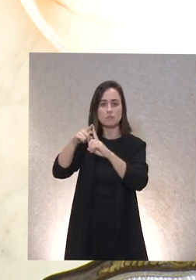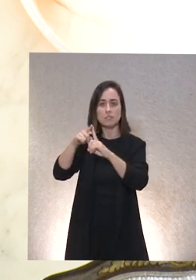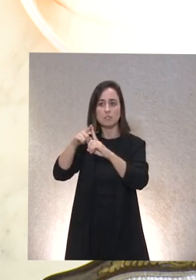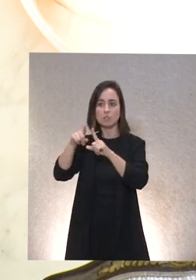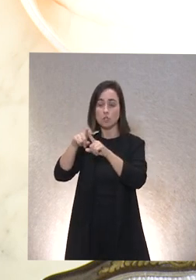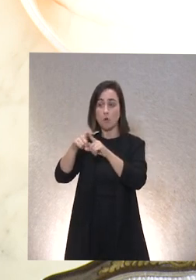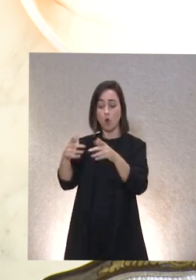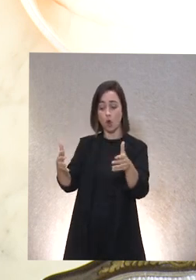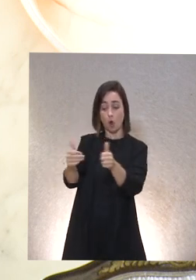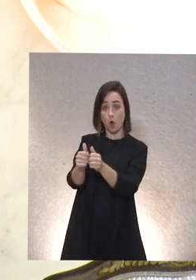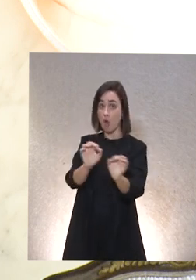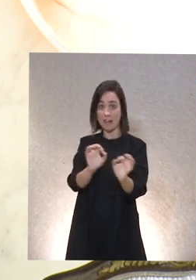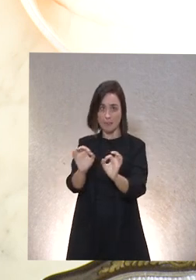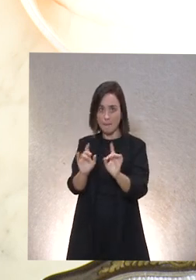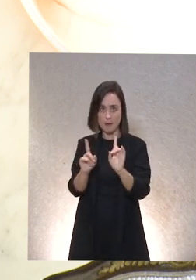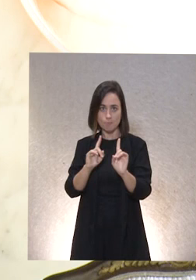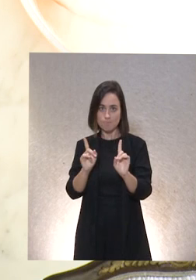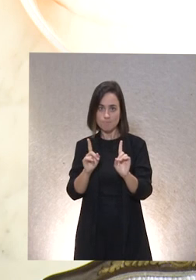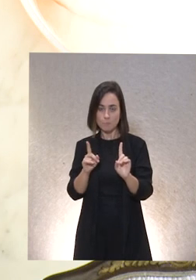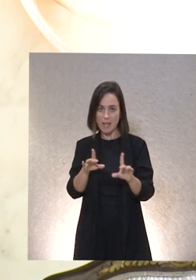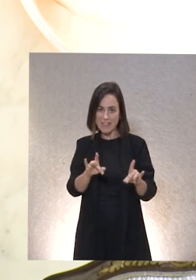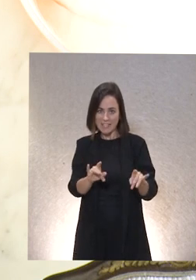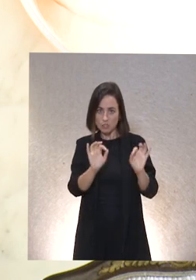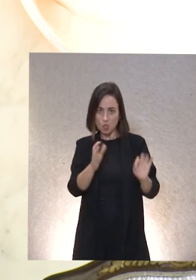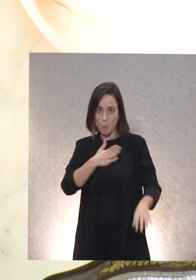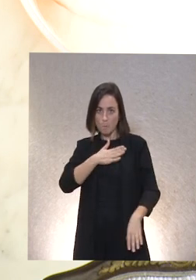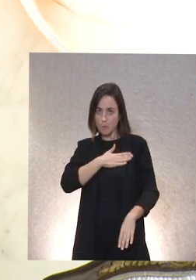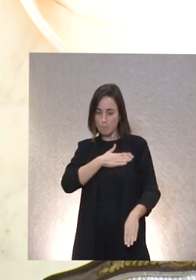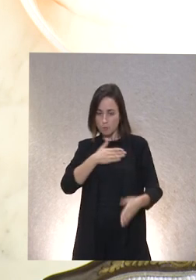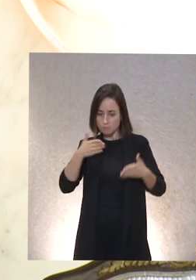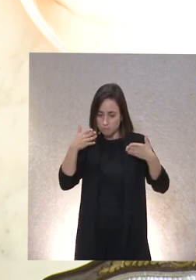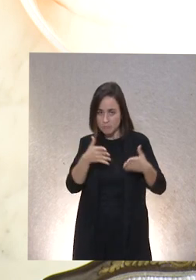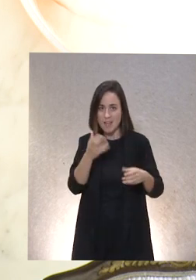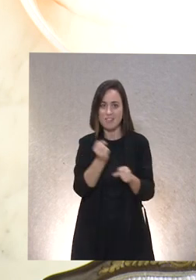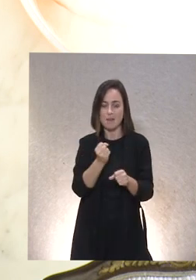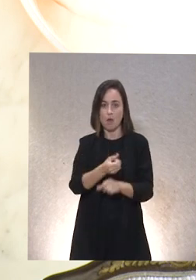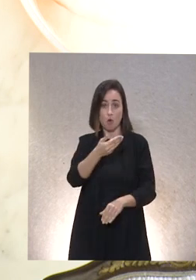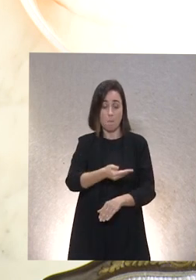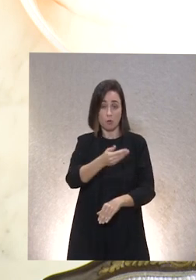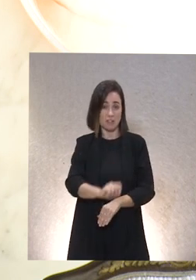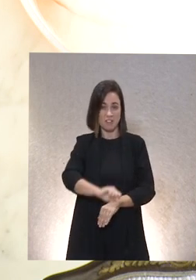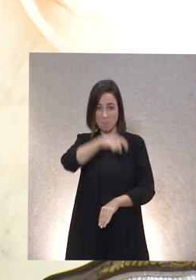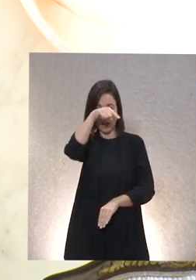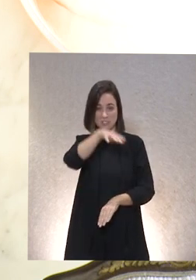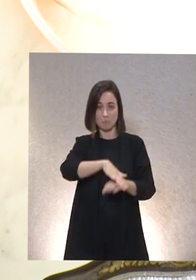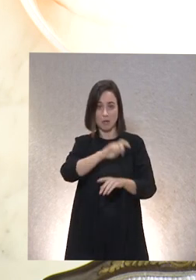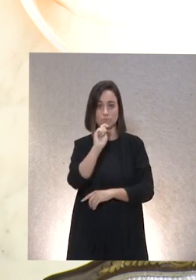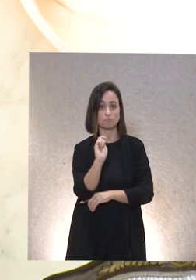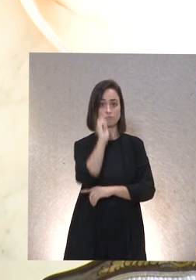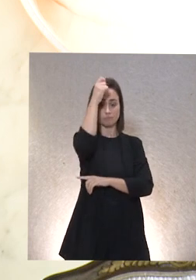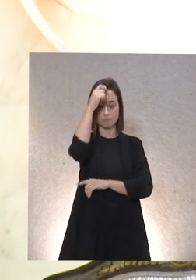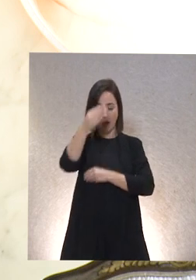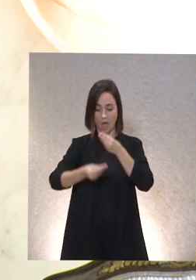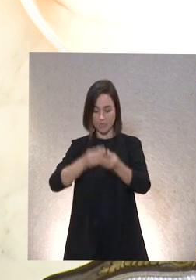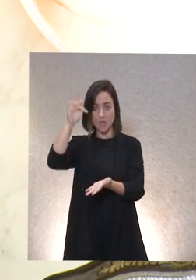coorganizarse podría decir pero la realidad es que es el territorio el que hace un trabajo de base el trabajo importante y el que consigue esto salga adelante